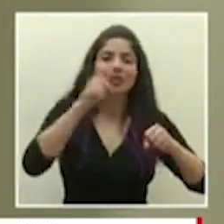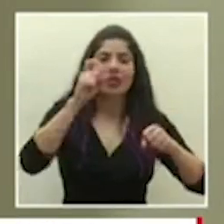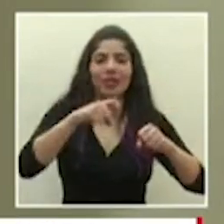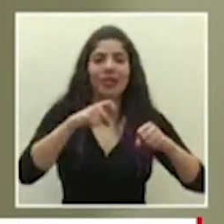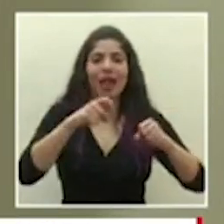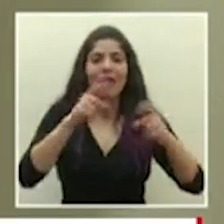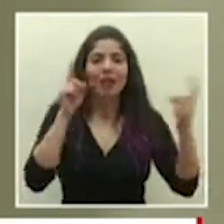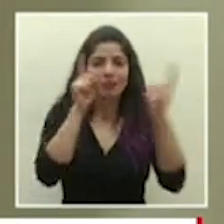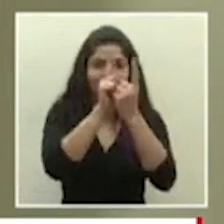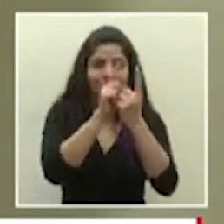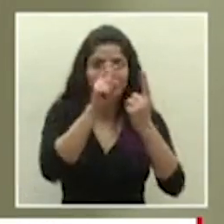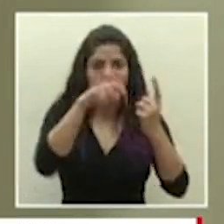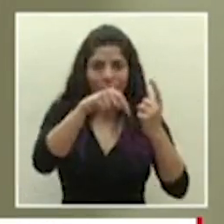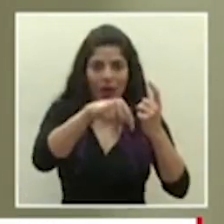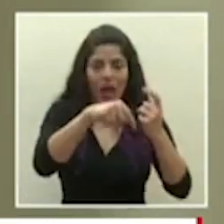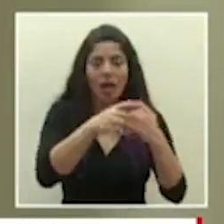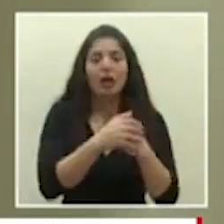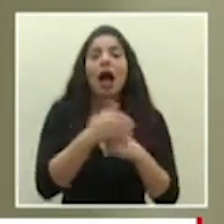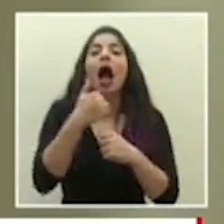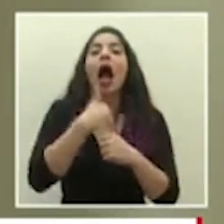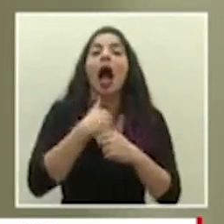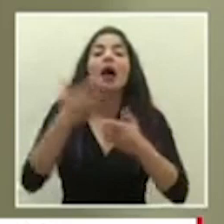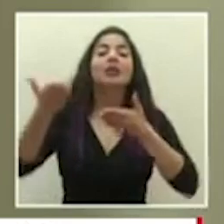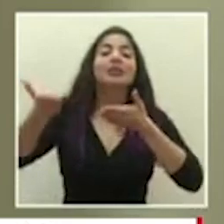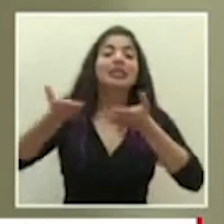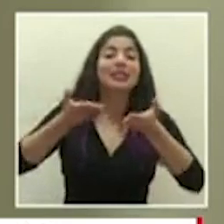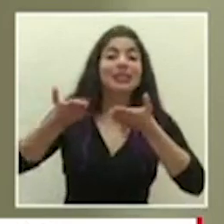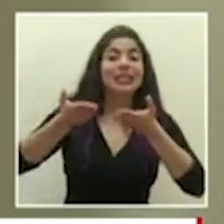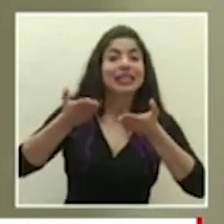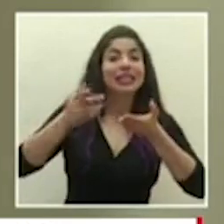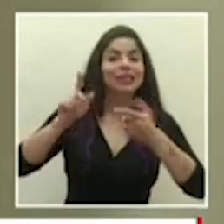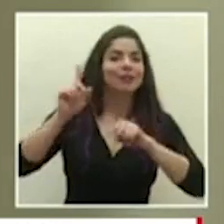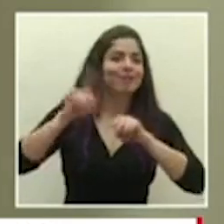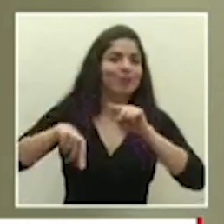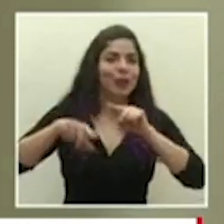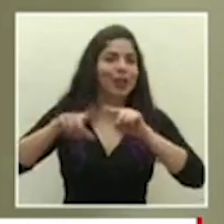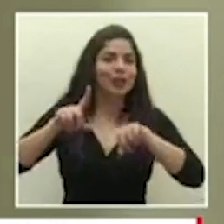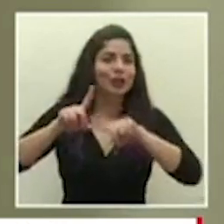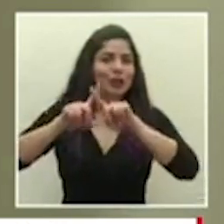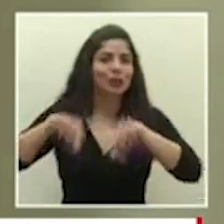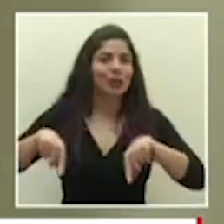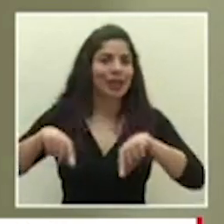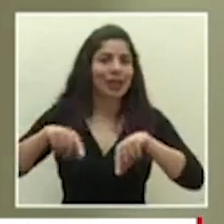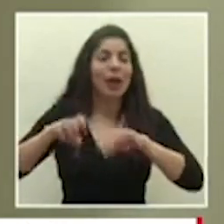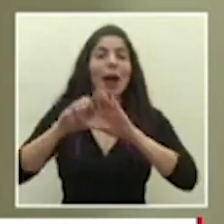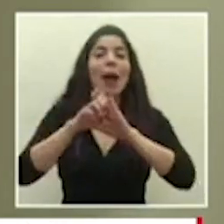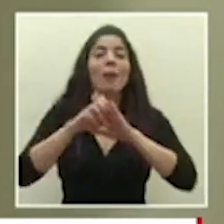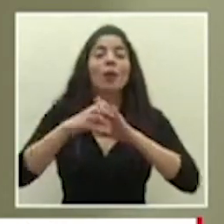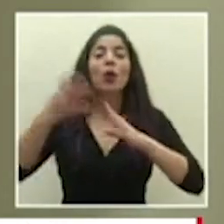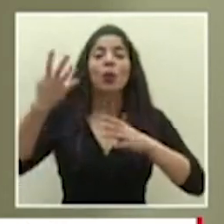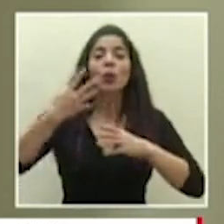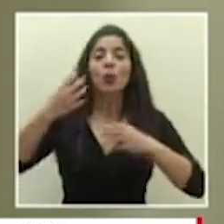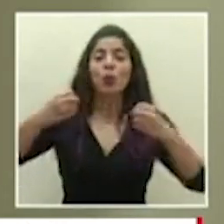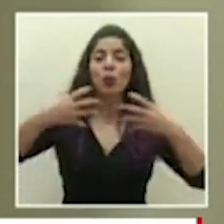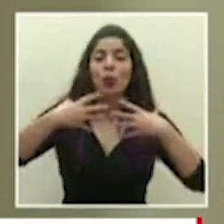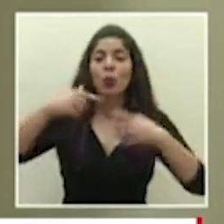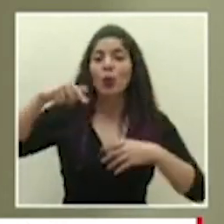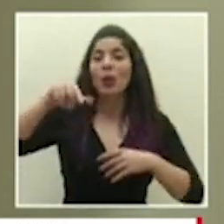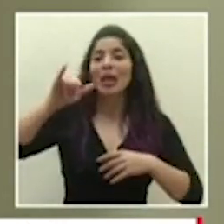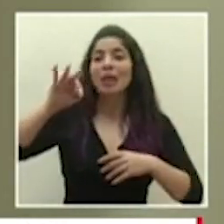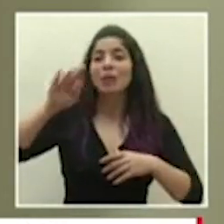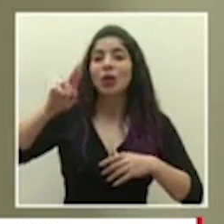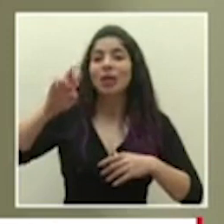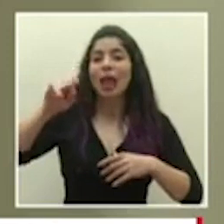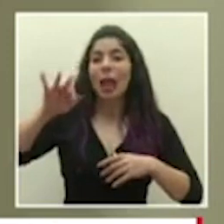presenciales hay servicios que no se pueden suspender por ejemplo la quimioterapia un paciente con cáncer